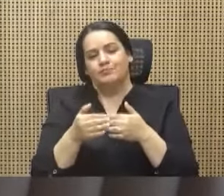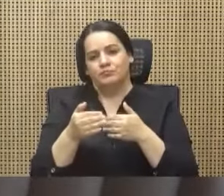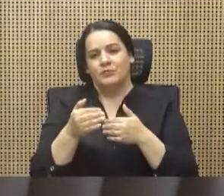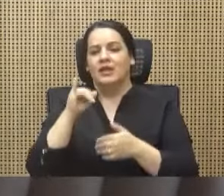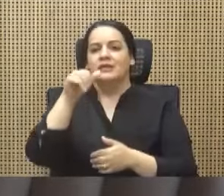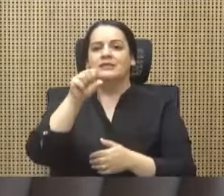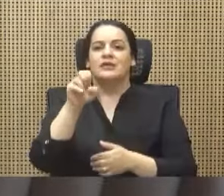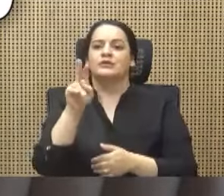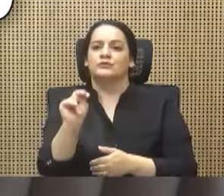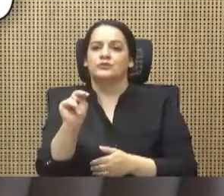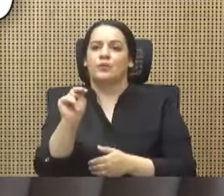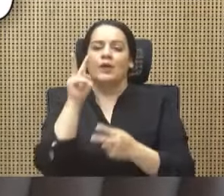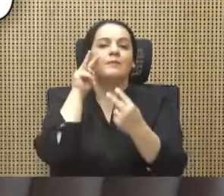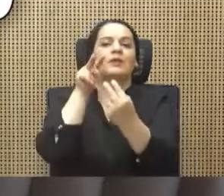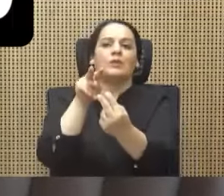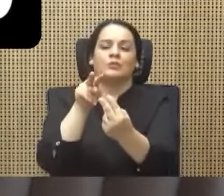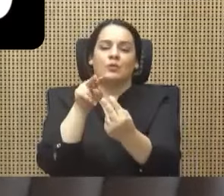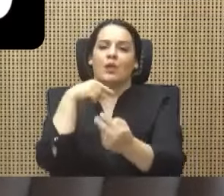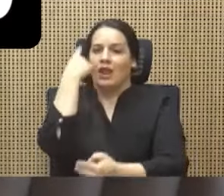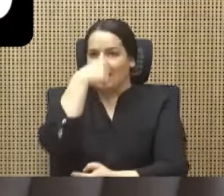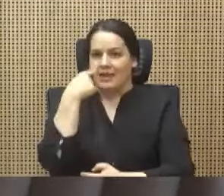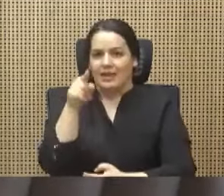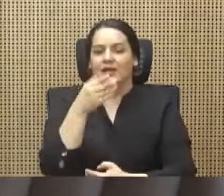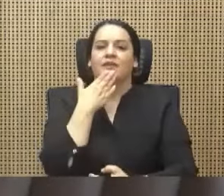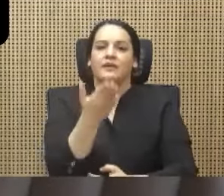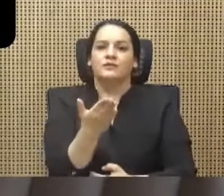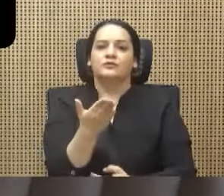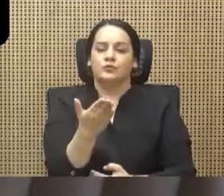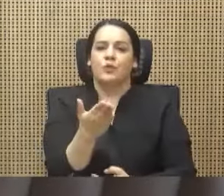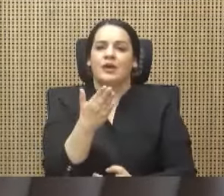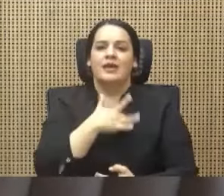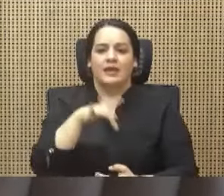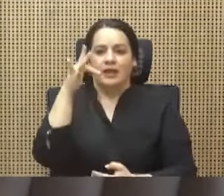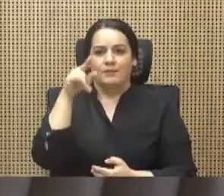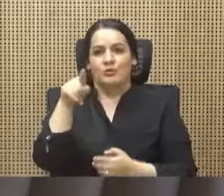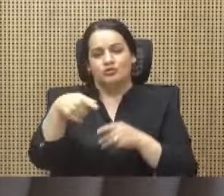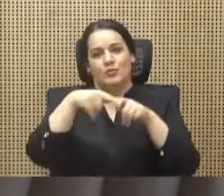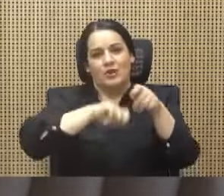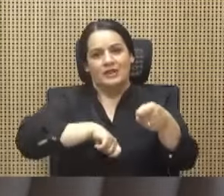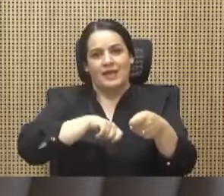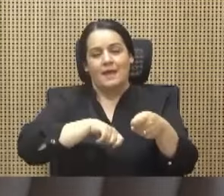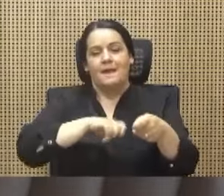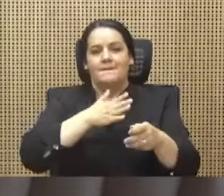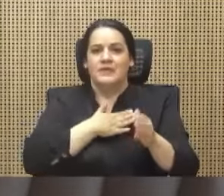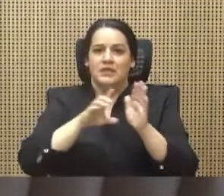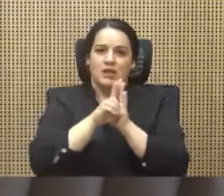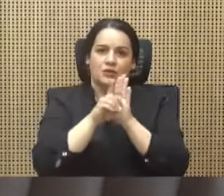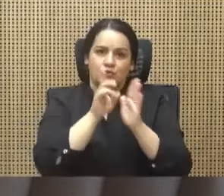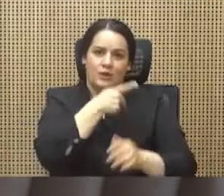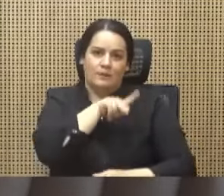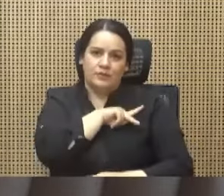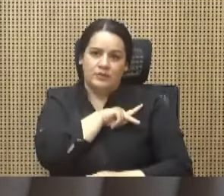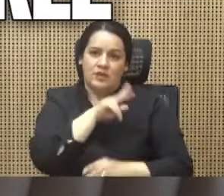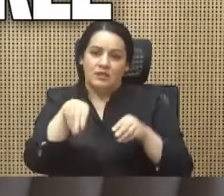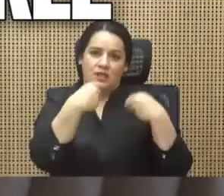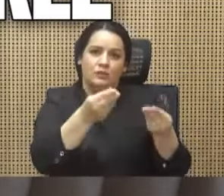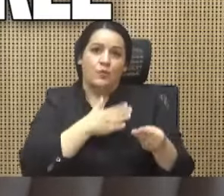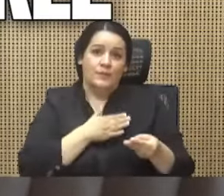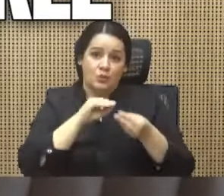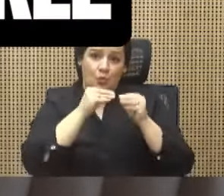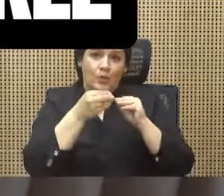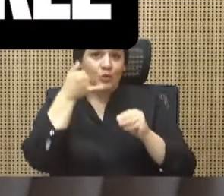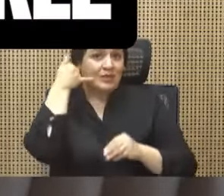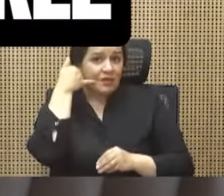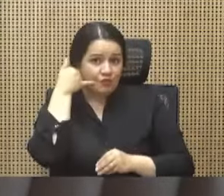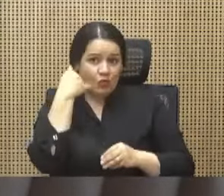agradezco en el alma que usted haya violentado mi derecho a la intimidad dando mi número de teléfono personal. Porque